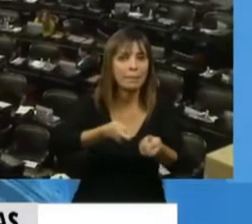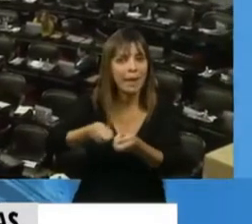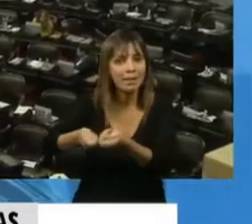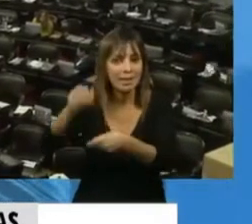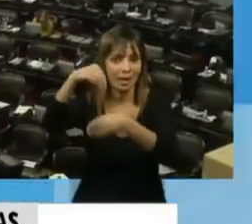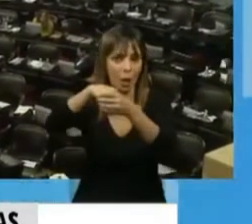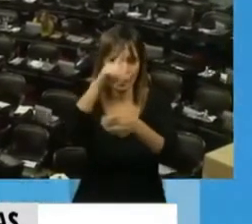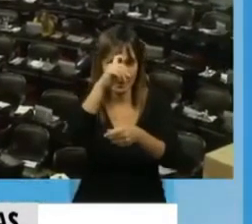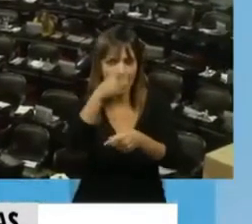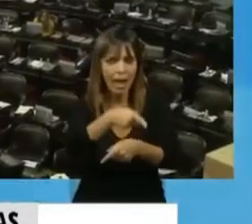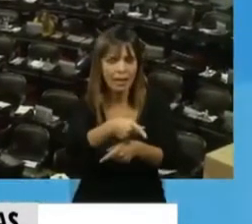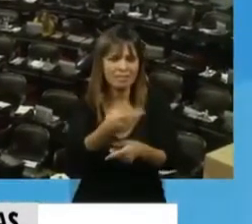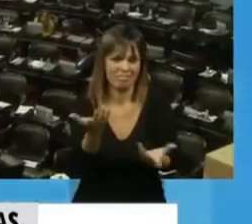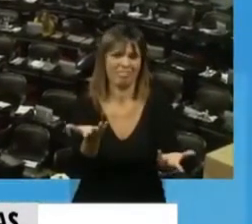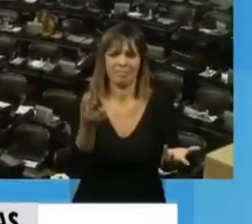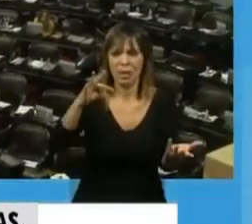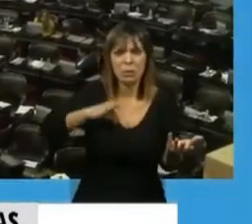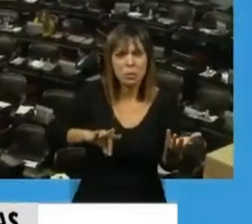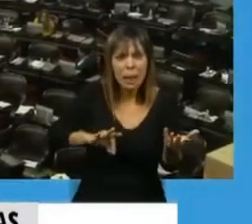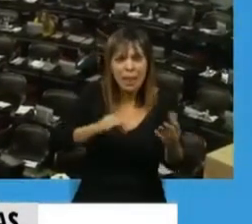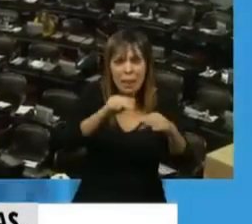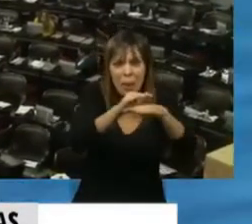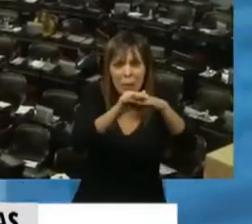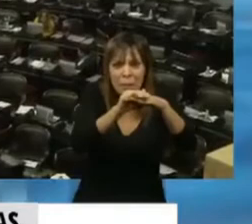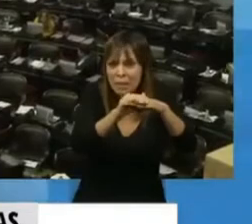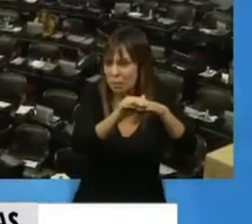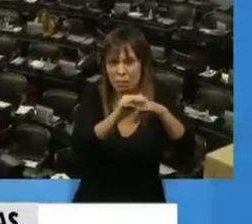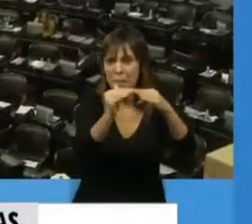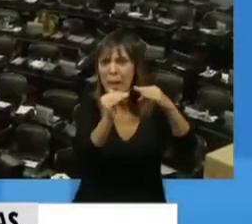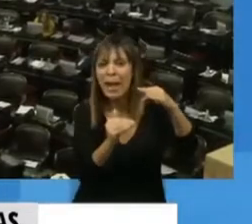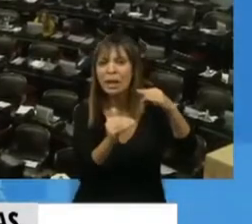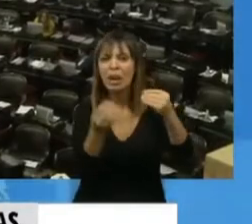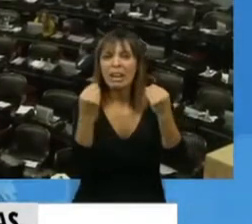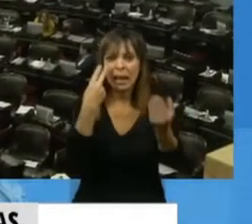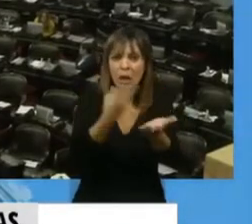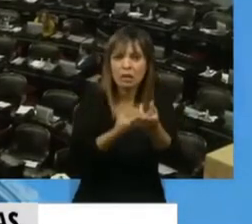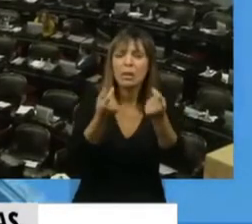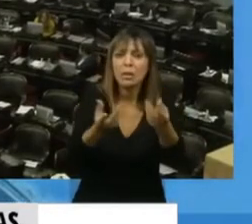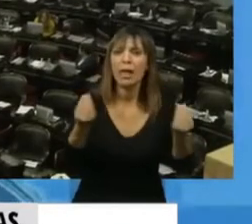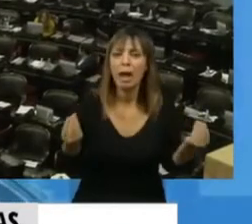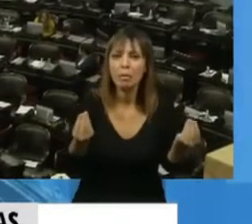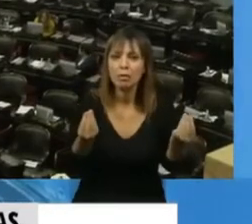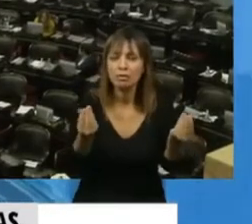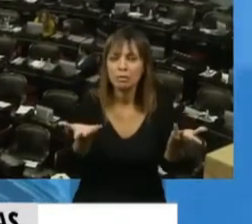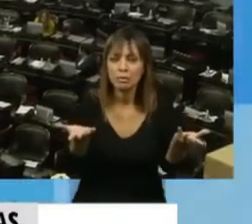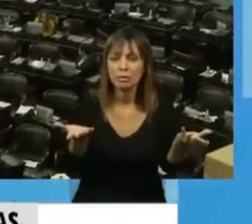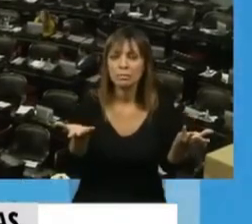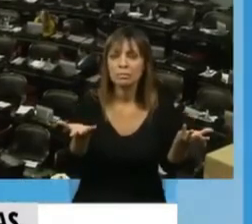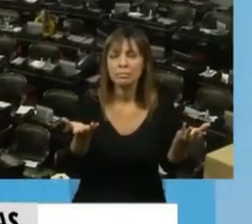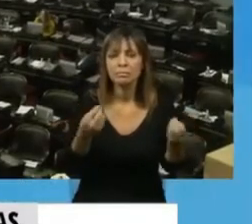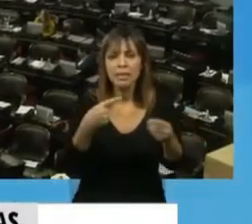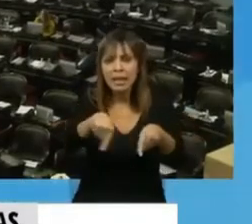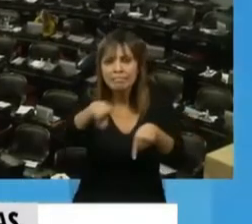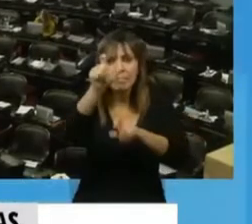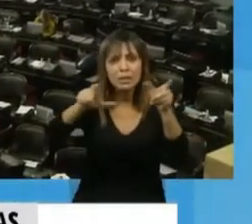no llegan ni remotamente al impuesto a las ganancias. ¿Qué reconocimiento le vamos a dar a los trabajadores de limpieza de la salud que